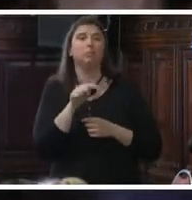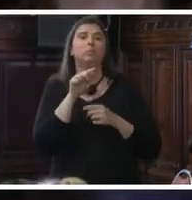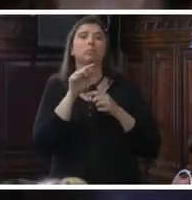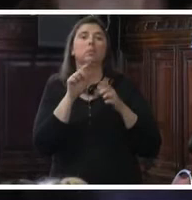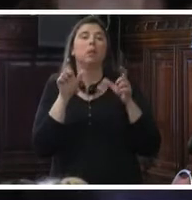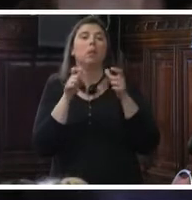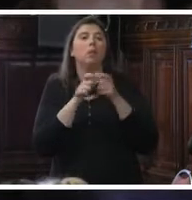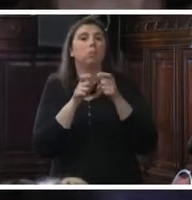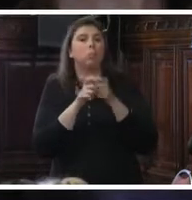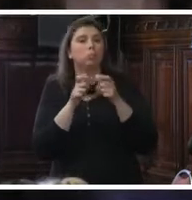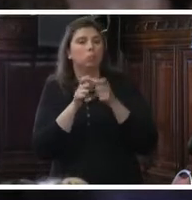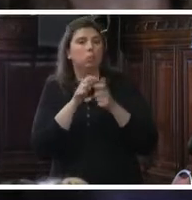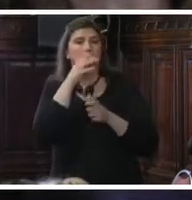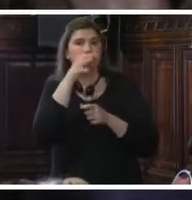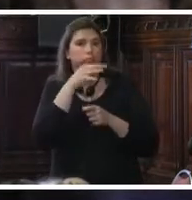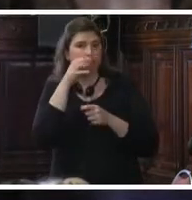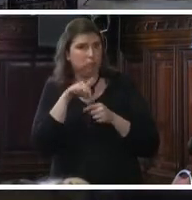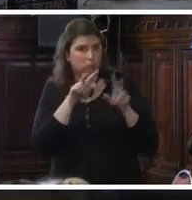Observa de la Trata, para que presente el petitorio.